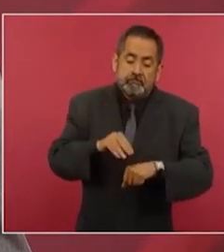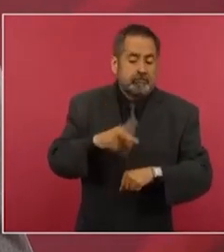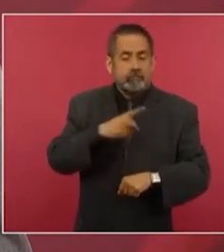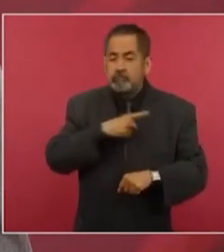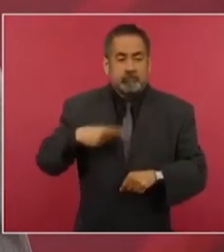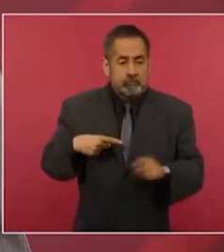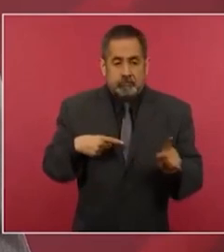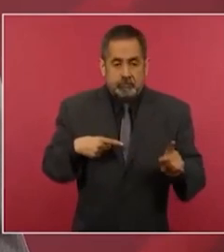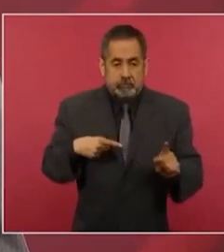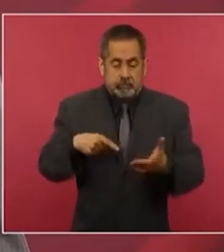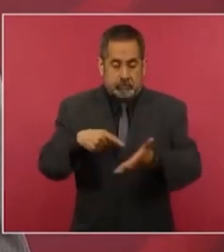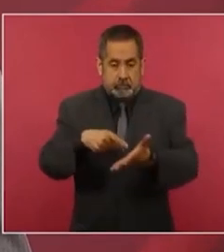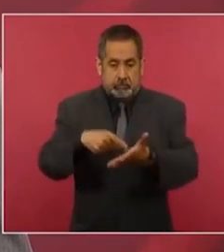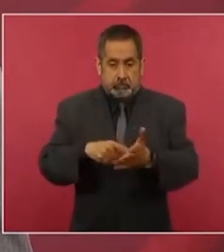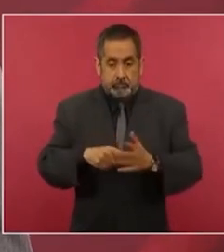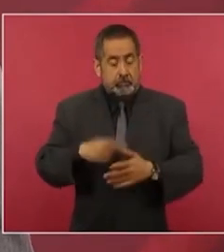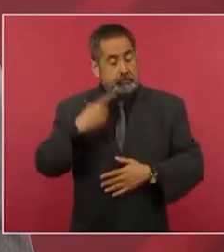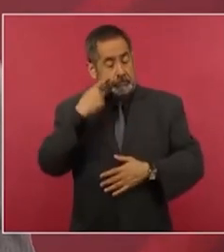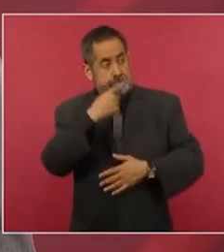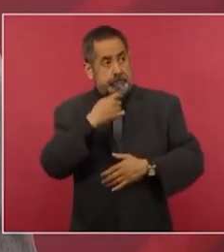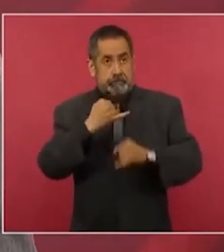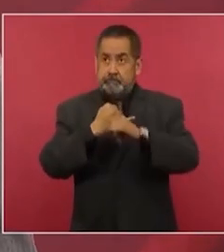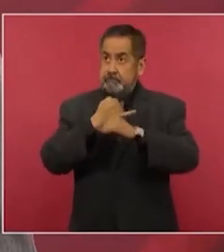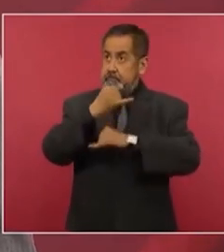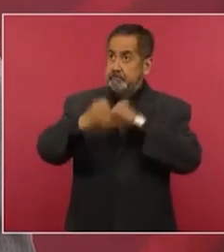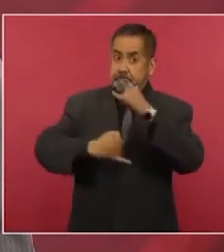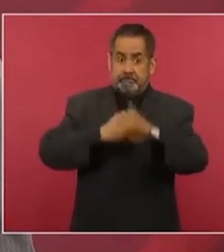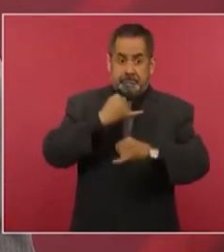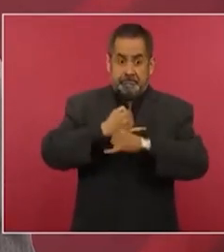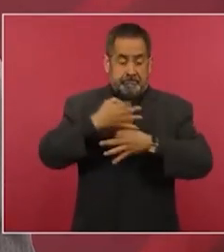y si nos vamos a tribunales internacionales